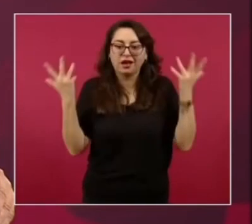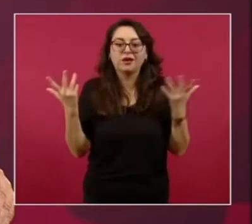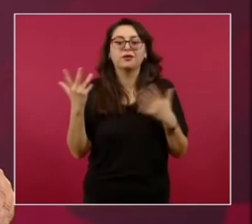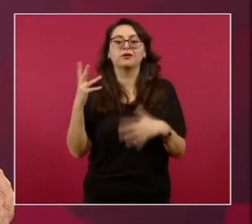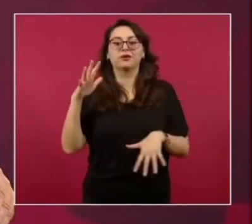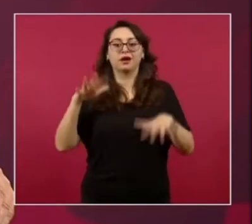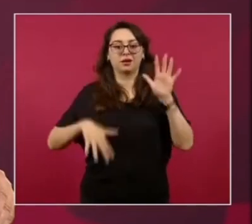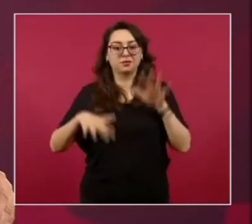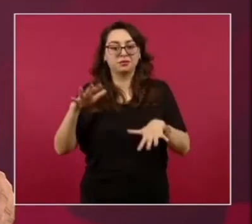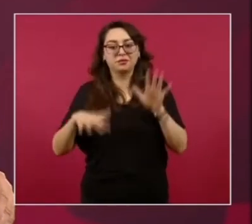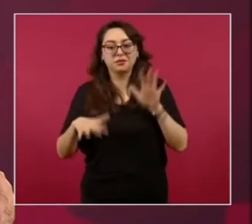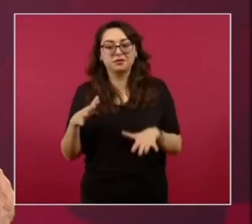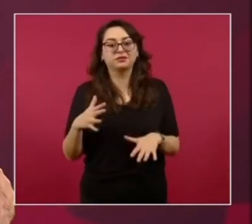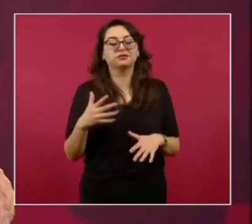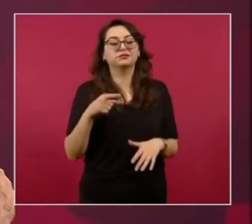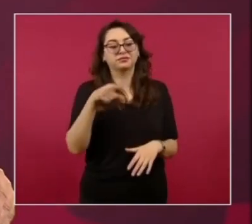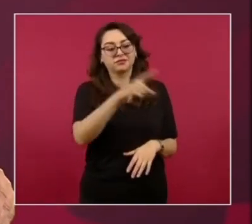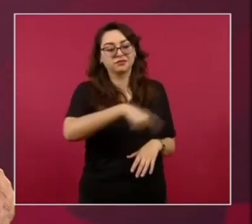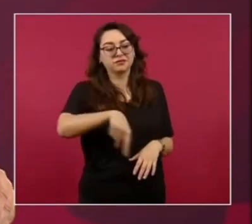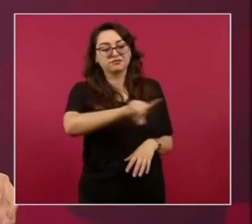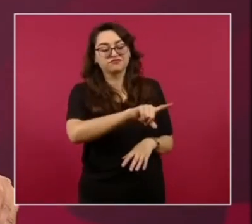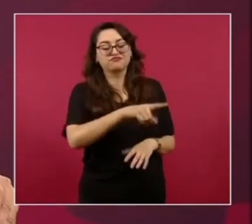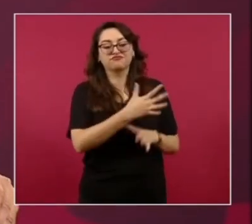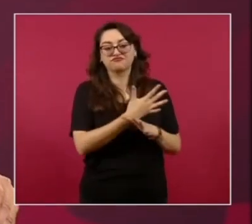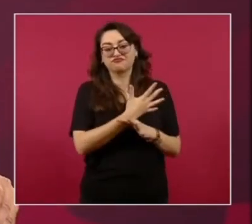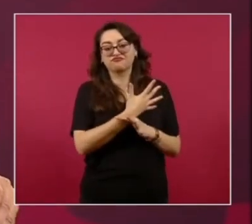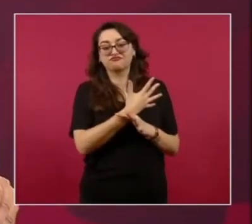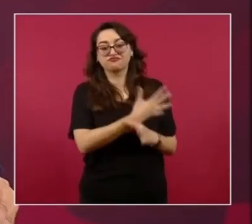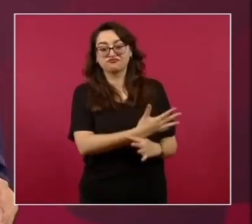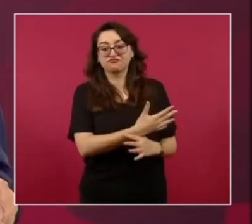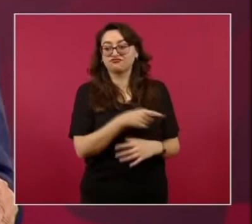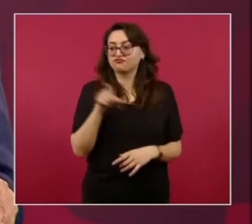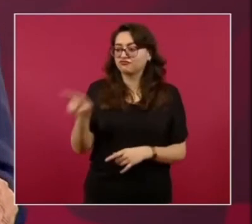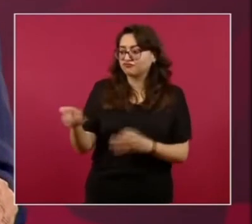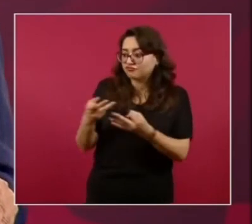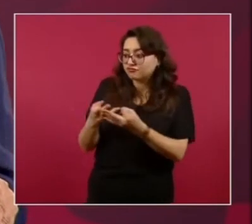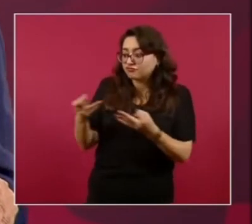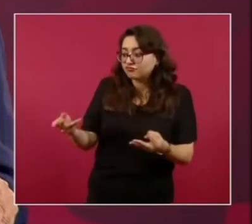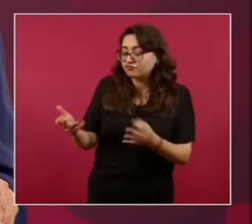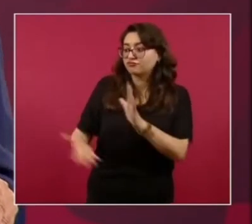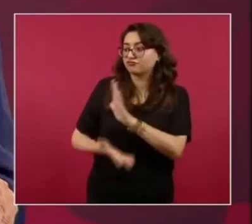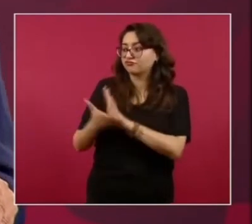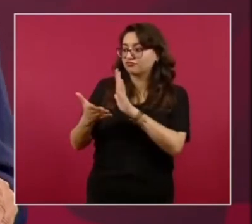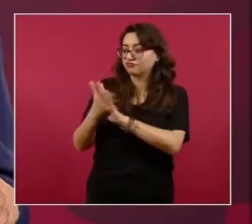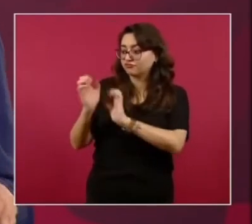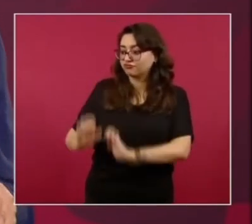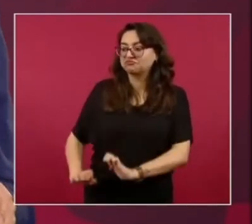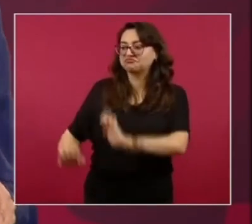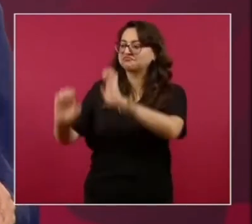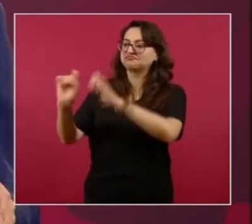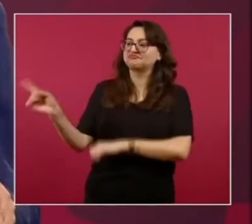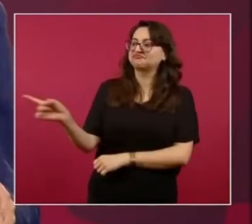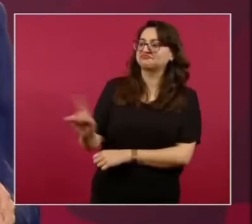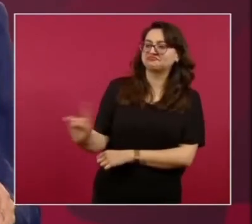No nos Permitan Ocupar un predio Al final Se logra La